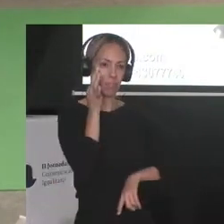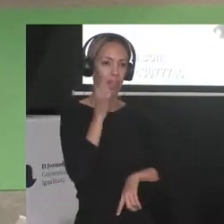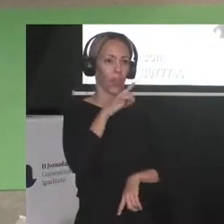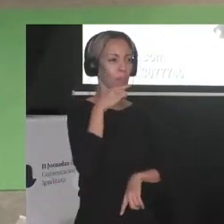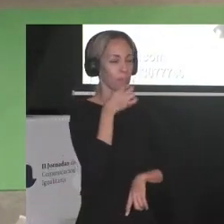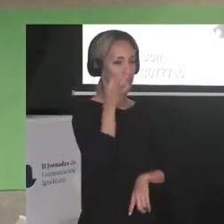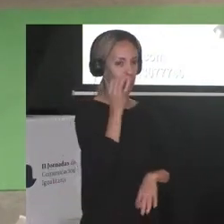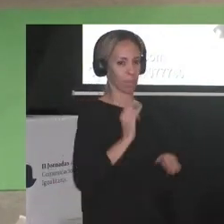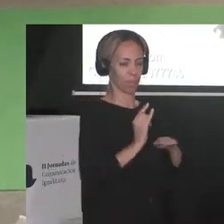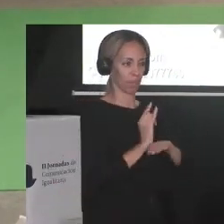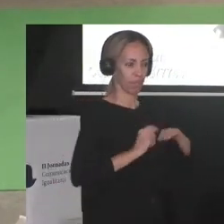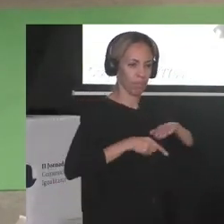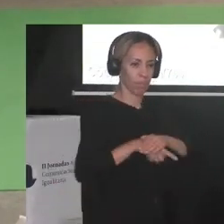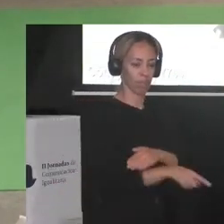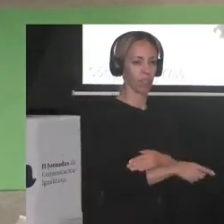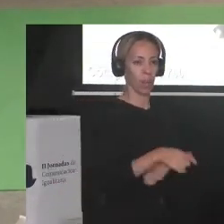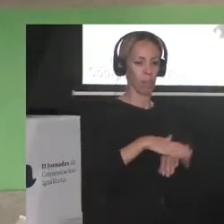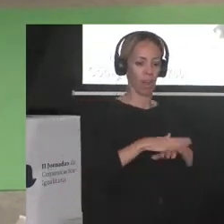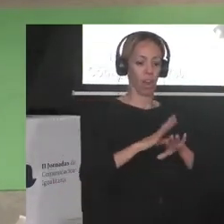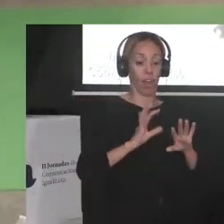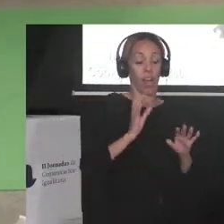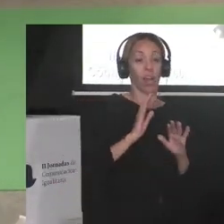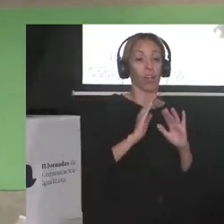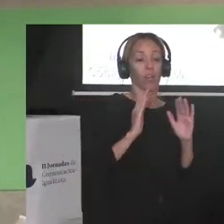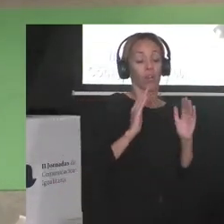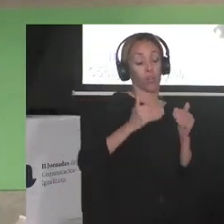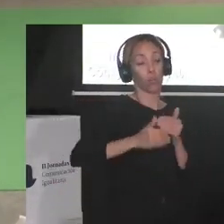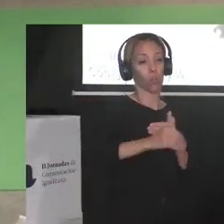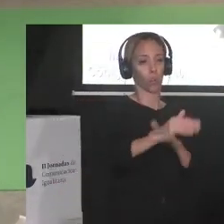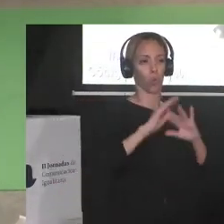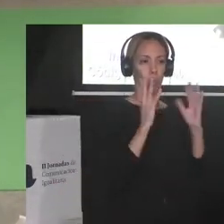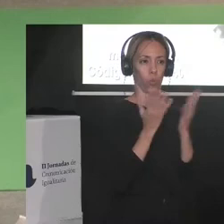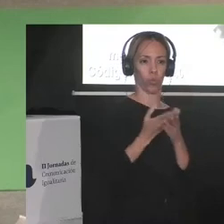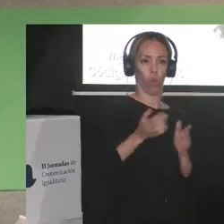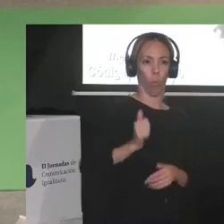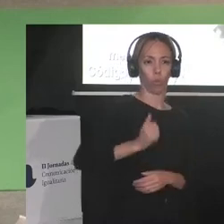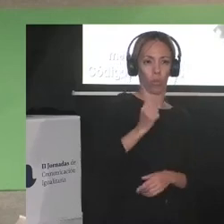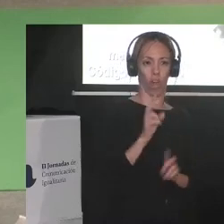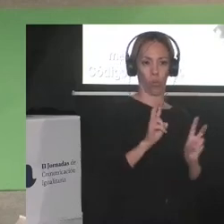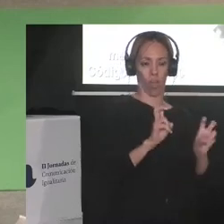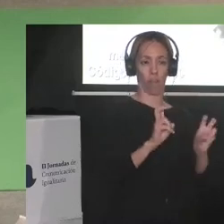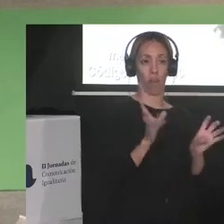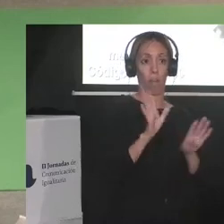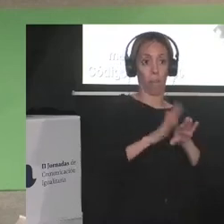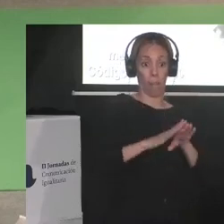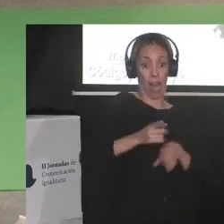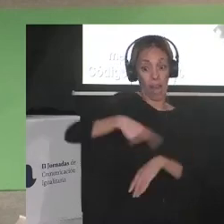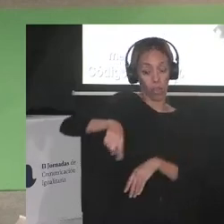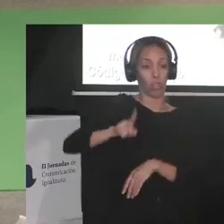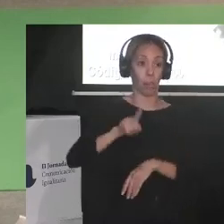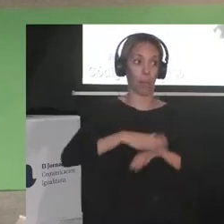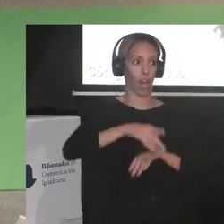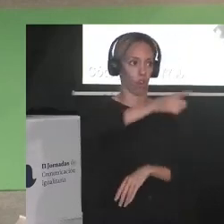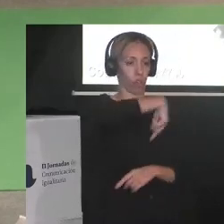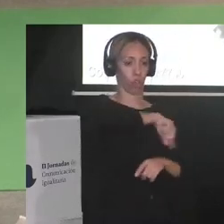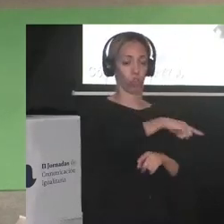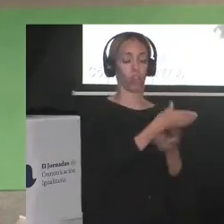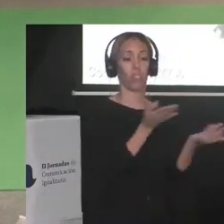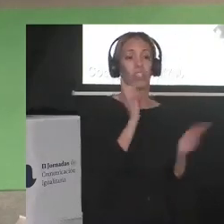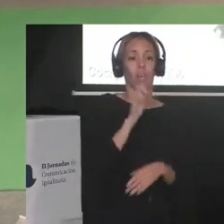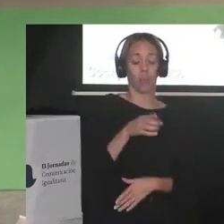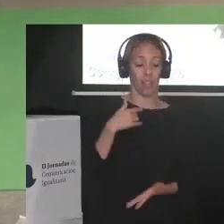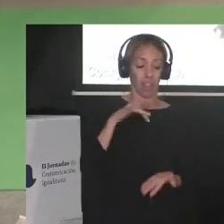tierra no solo para los críos sino también para nosotros solo sabemos que en un mismo día